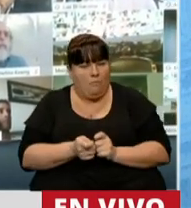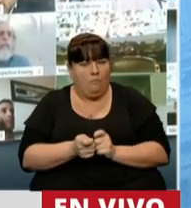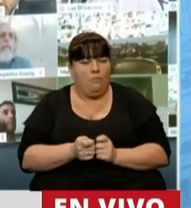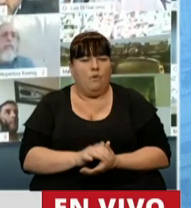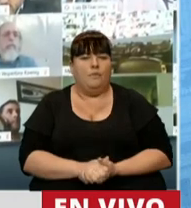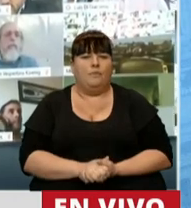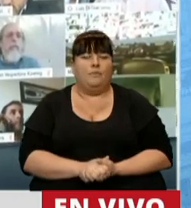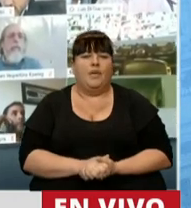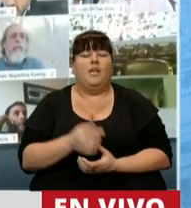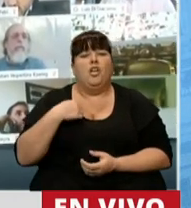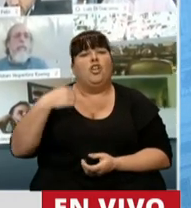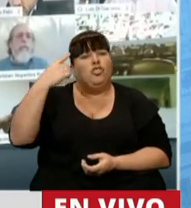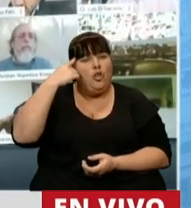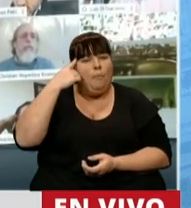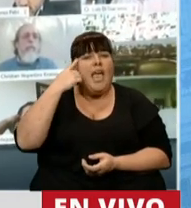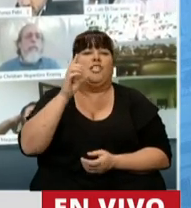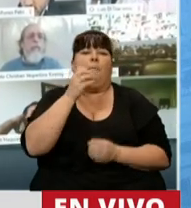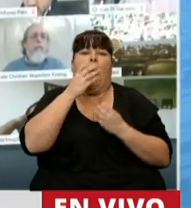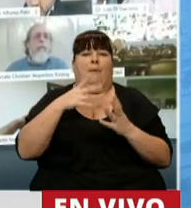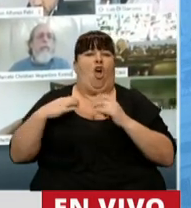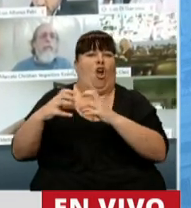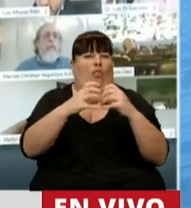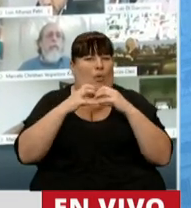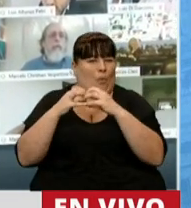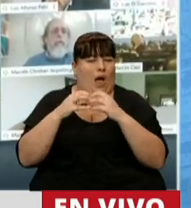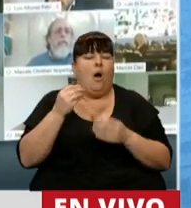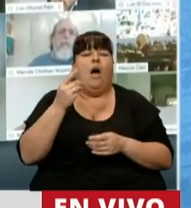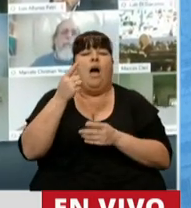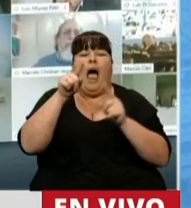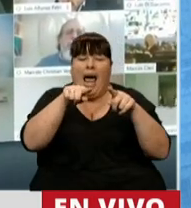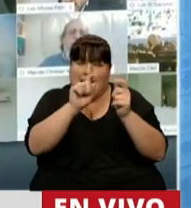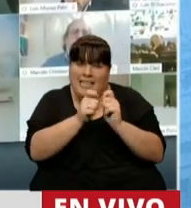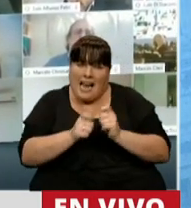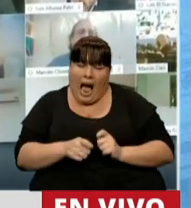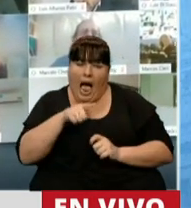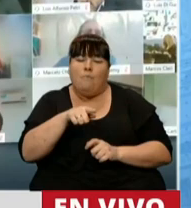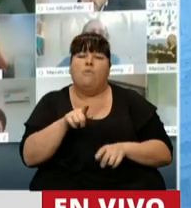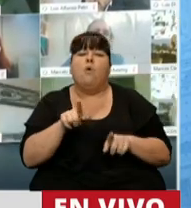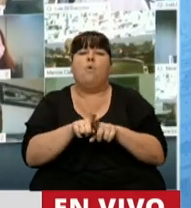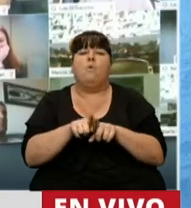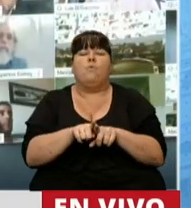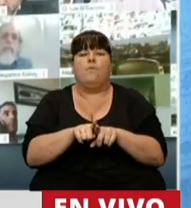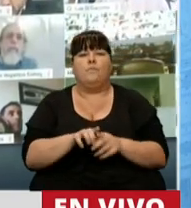que creo que van a facilitar el debate porque muchas de ellas son